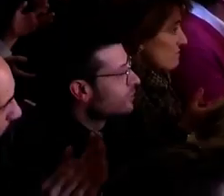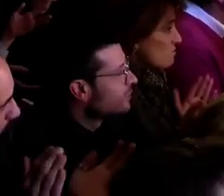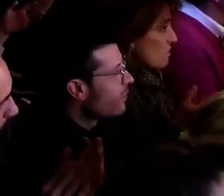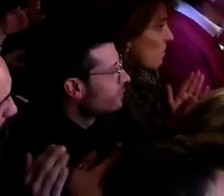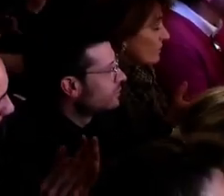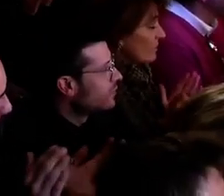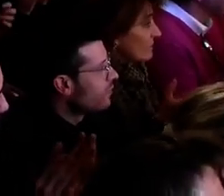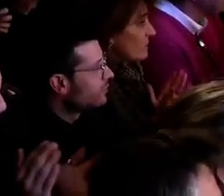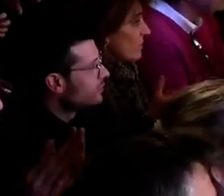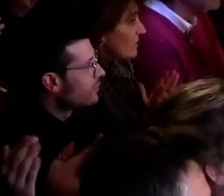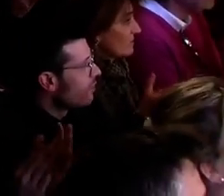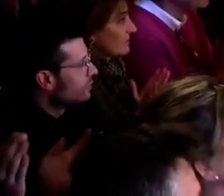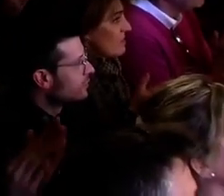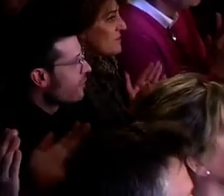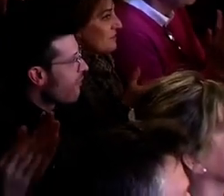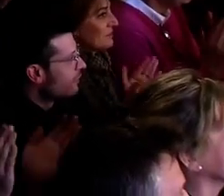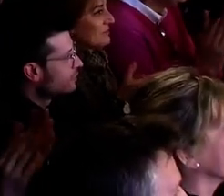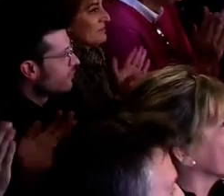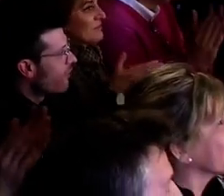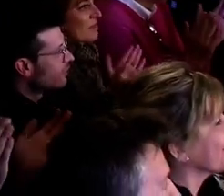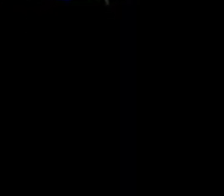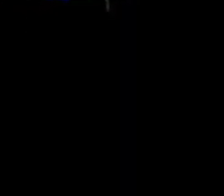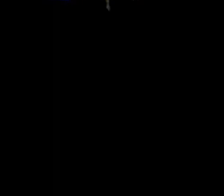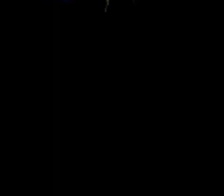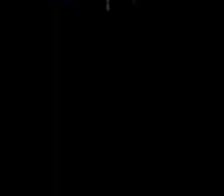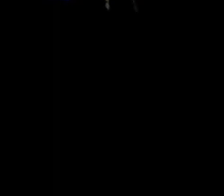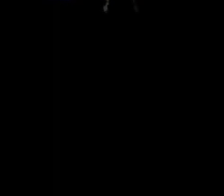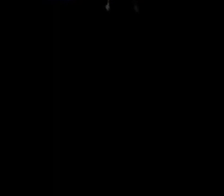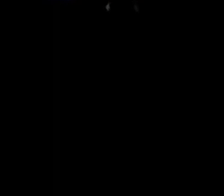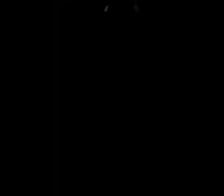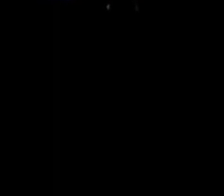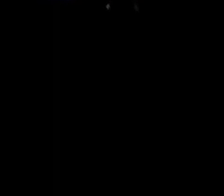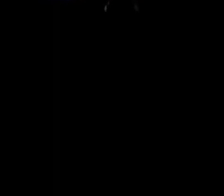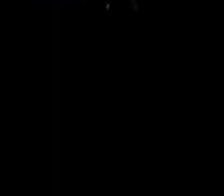Gracias. Gracias. Gracias.